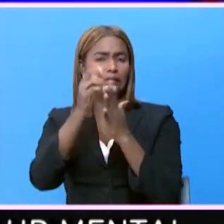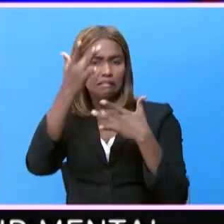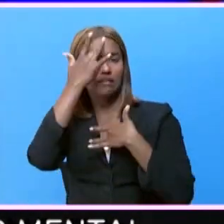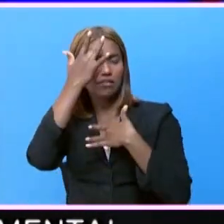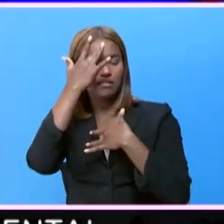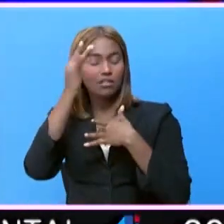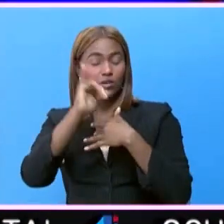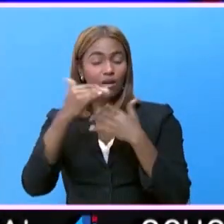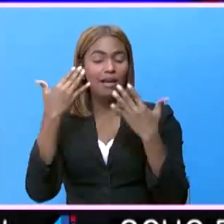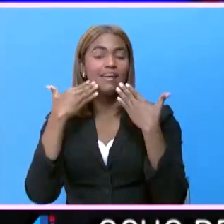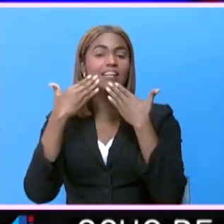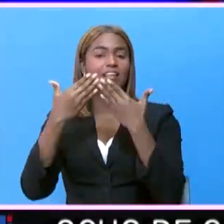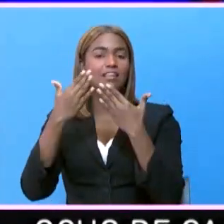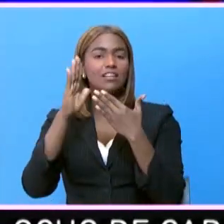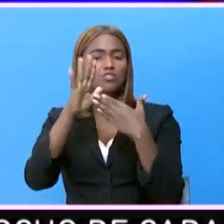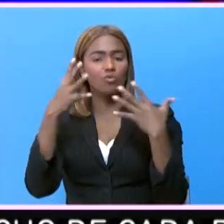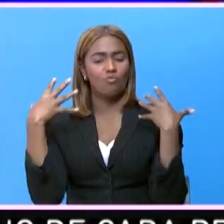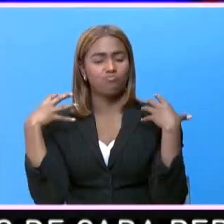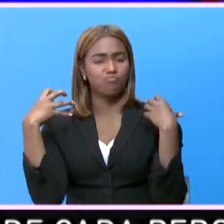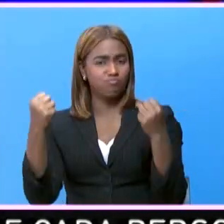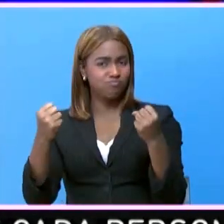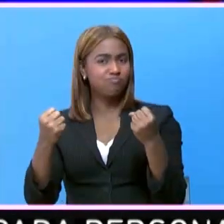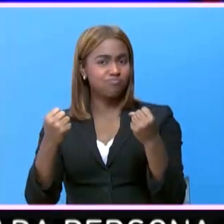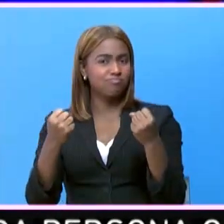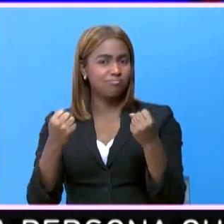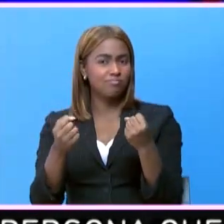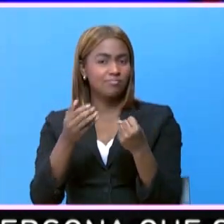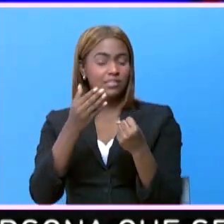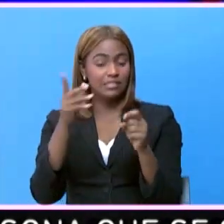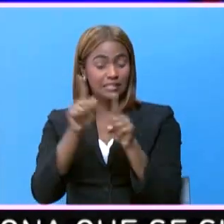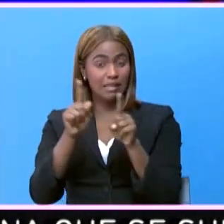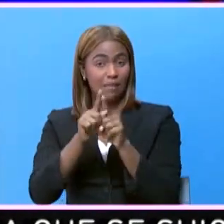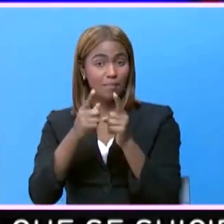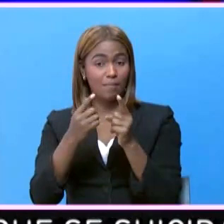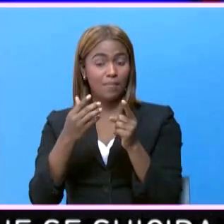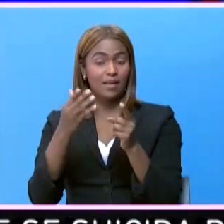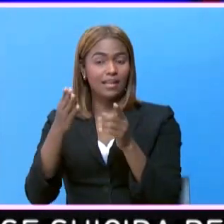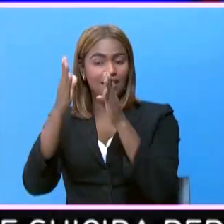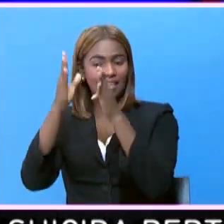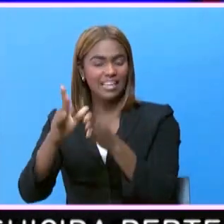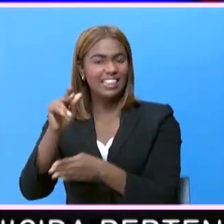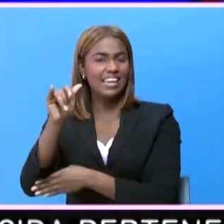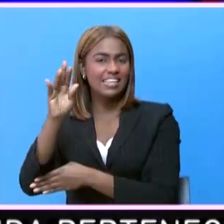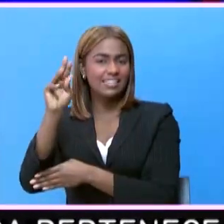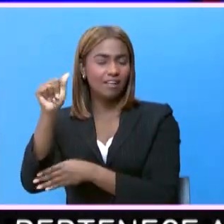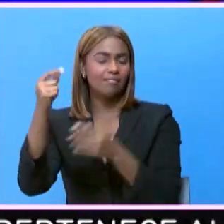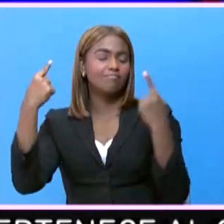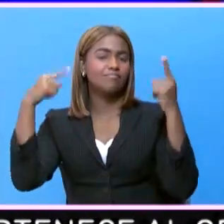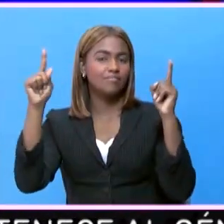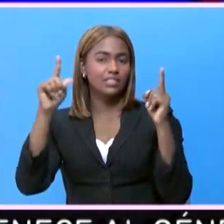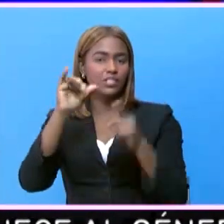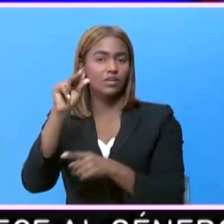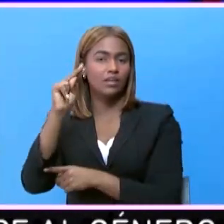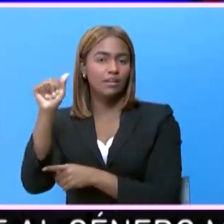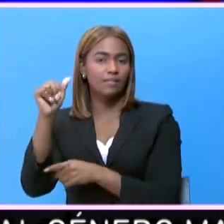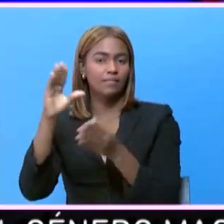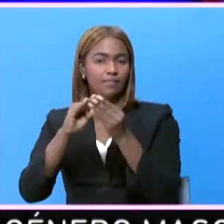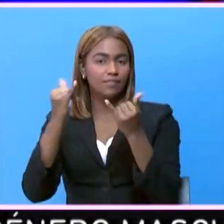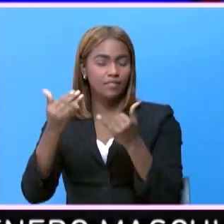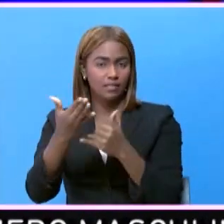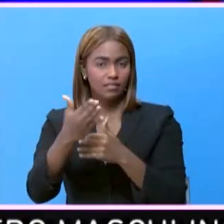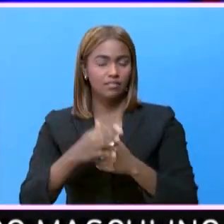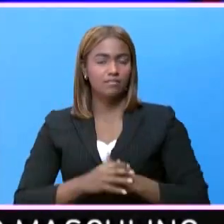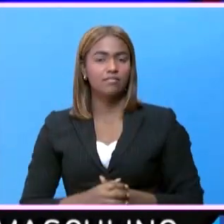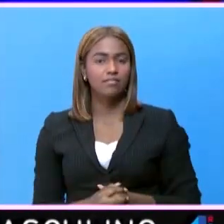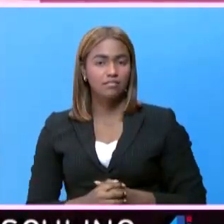de mama y gracias a su fuerza de voluntad y interés, logró la victoria. Johanna Baez habló con